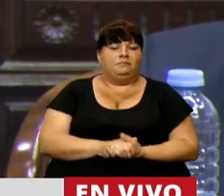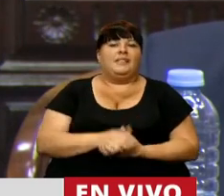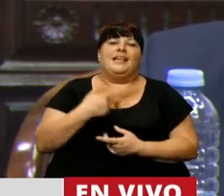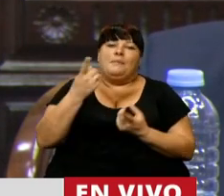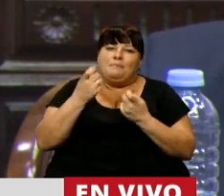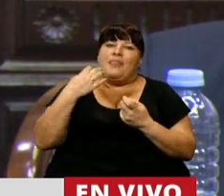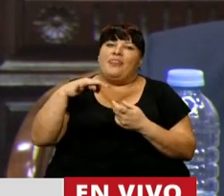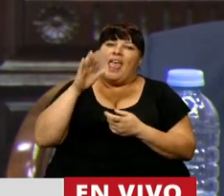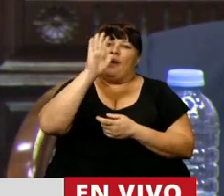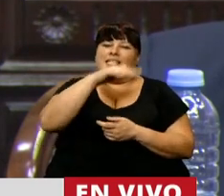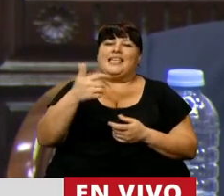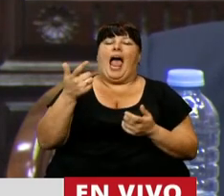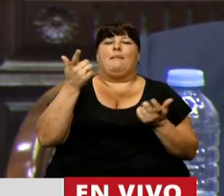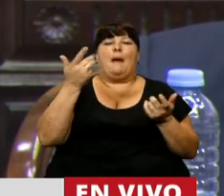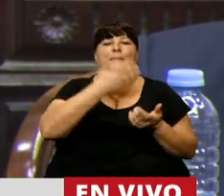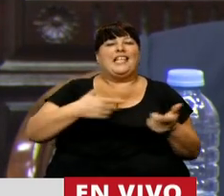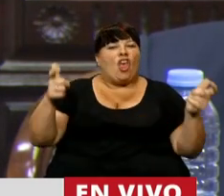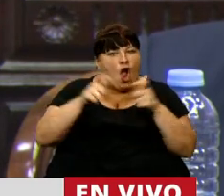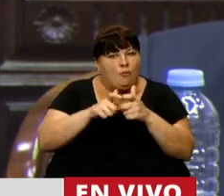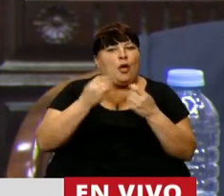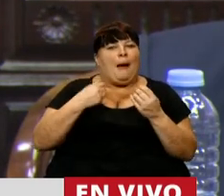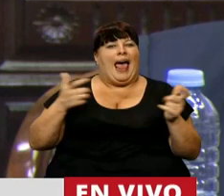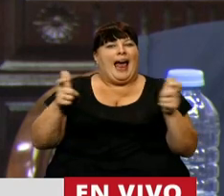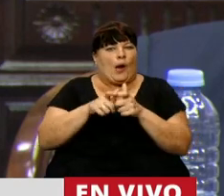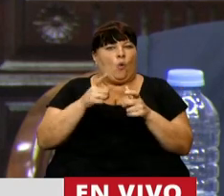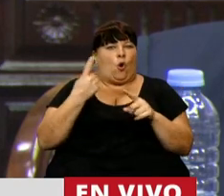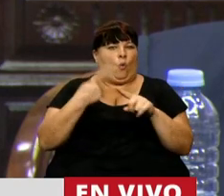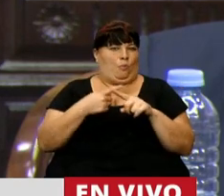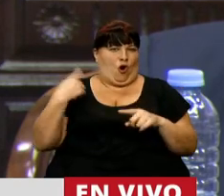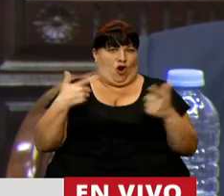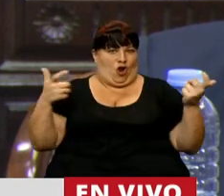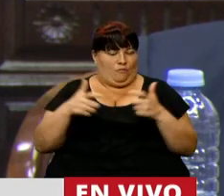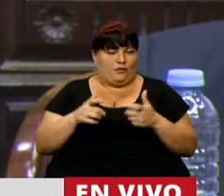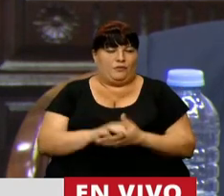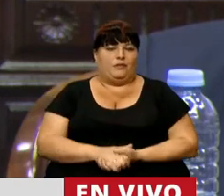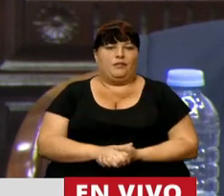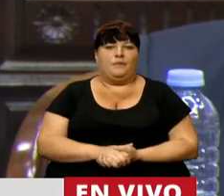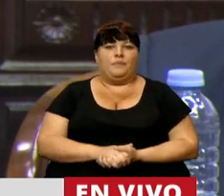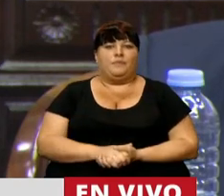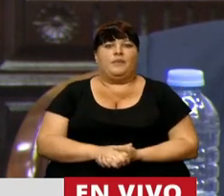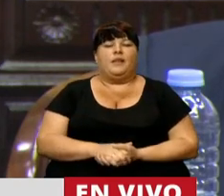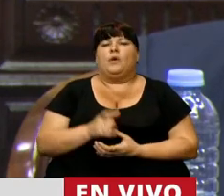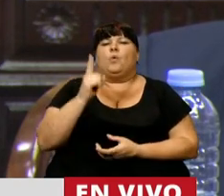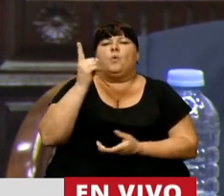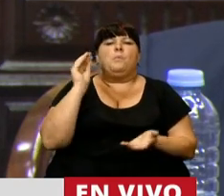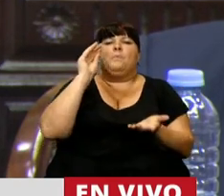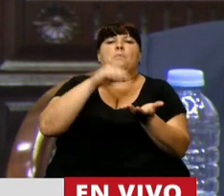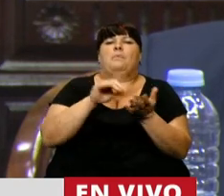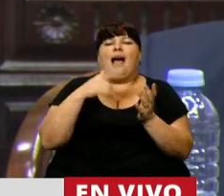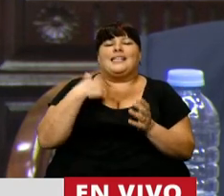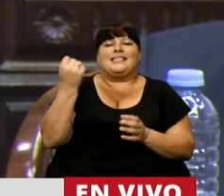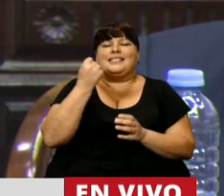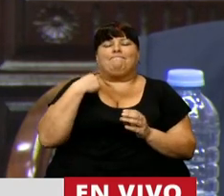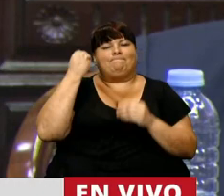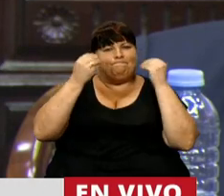de que combinara al Presidente de la Comisión para que se reuniera la Comisión. Quiero dar un solo detalle que es lo que más